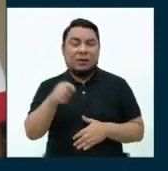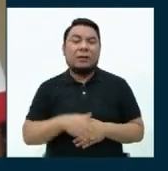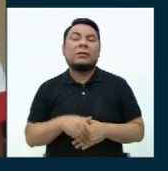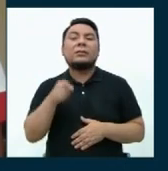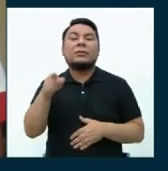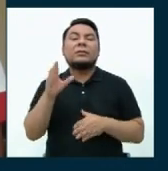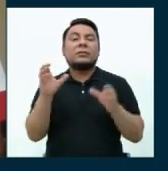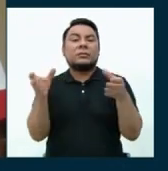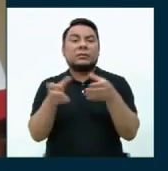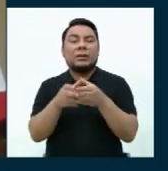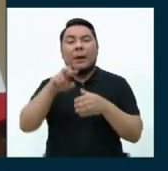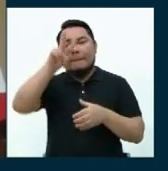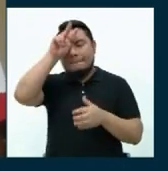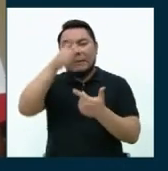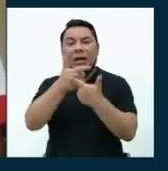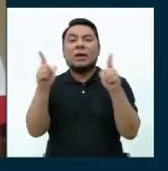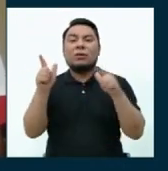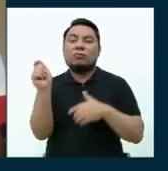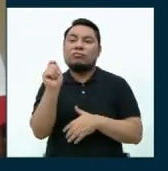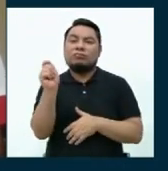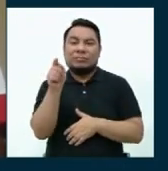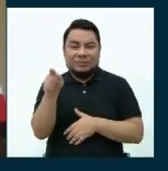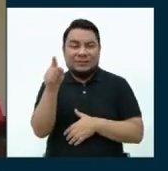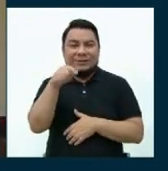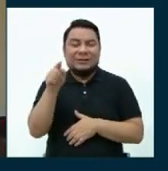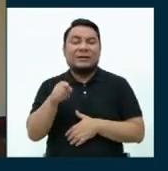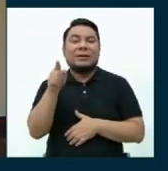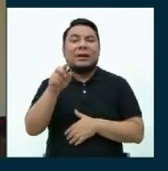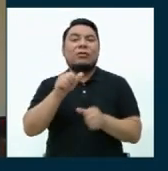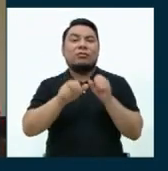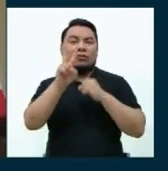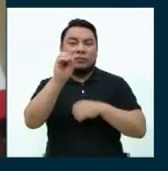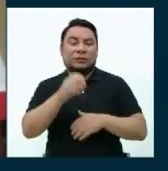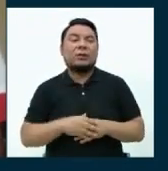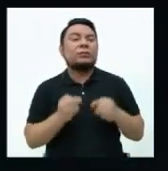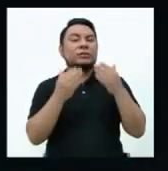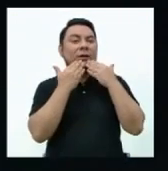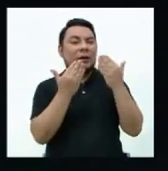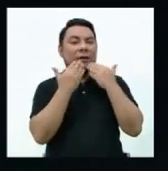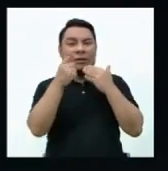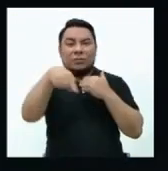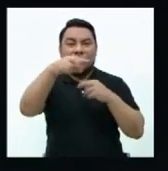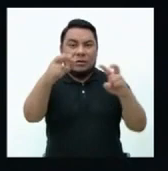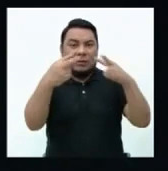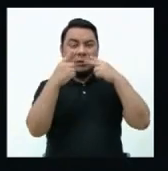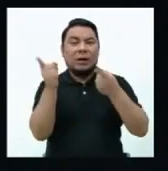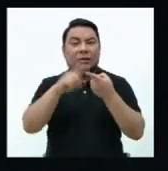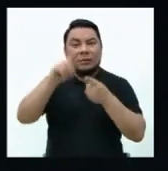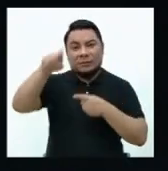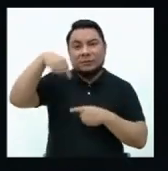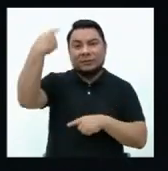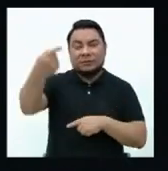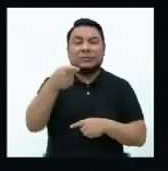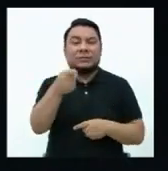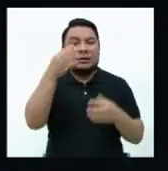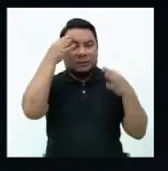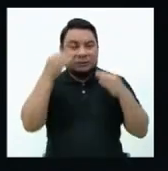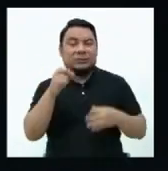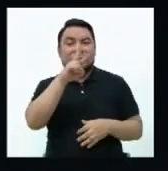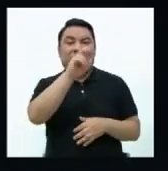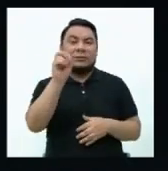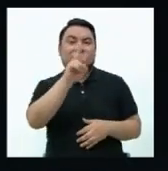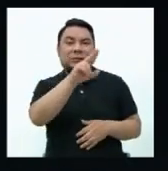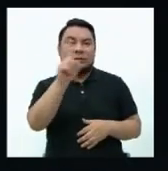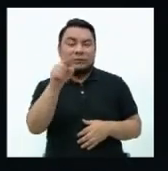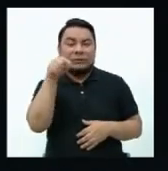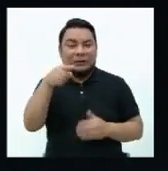del Partido Perú Libre. Postula con el número 20. Muchas gracias por su sintonía y hasta la siguiente edición de Tu Decisión